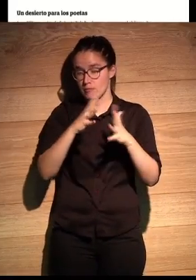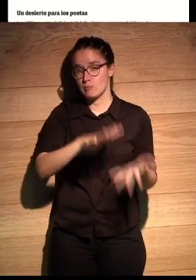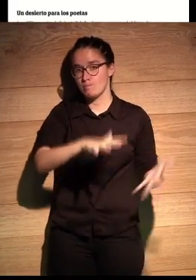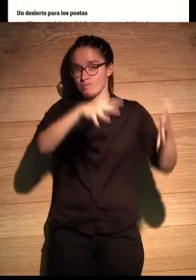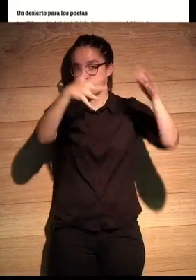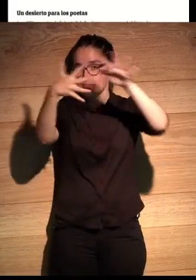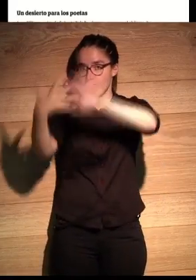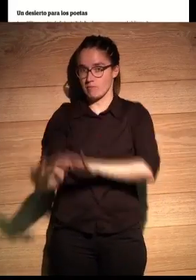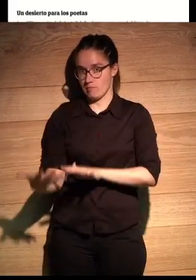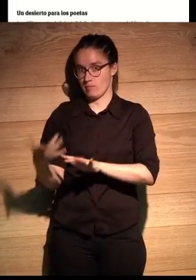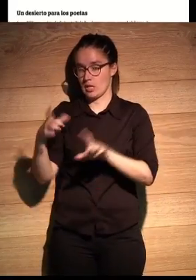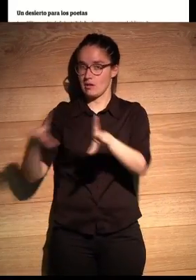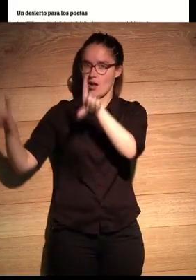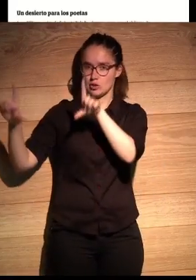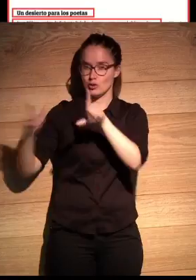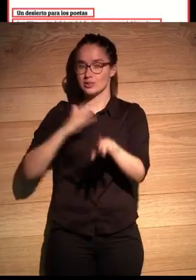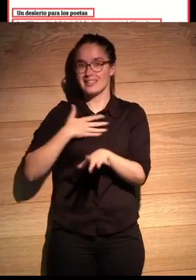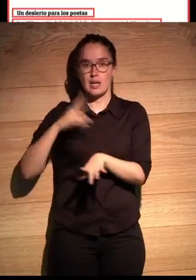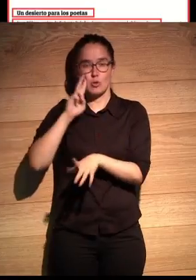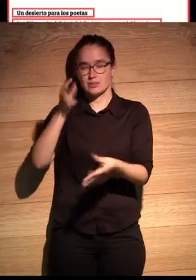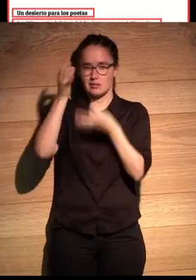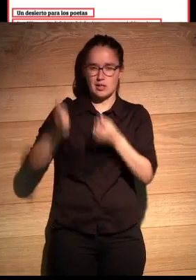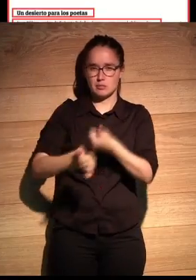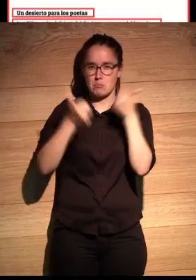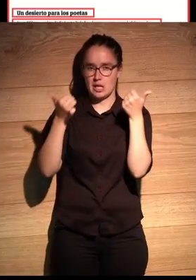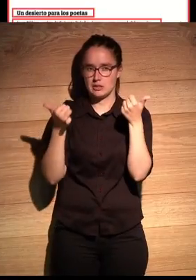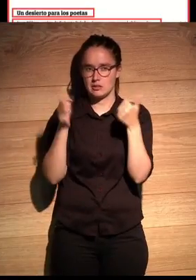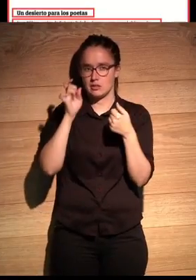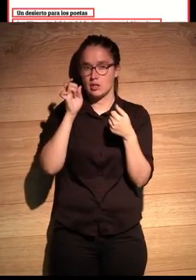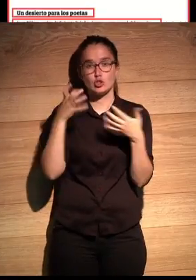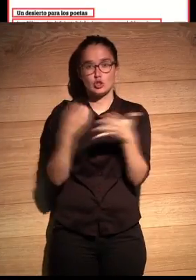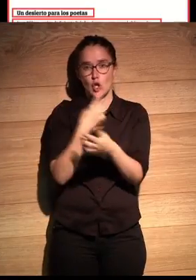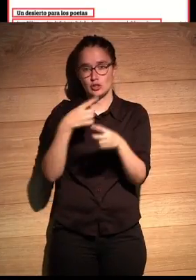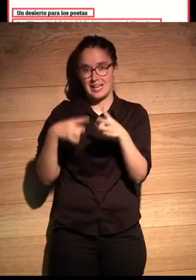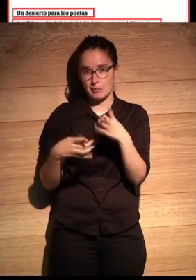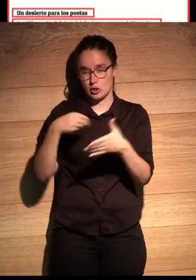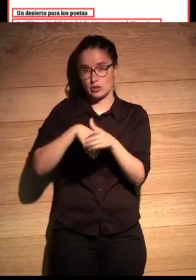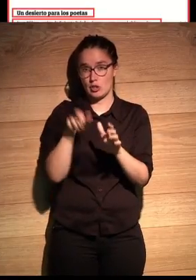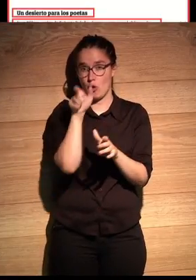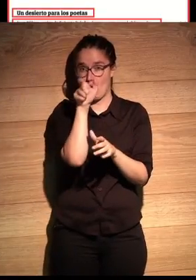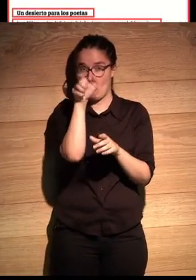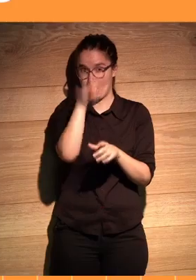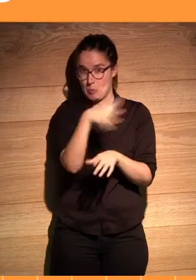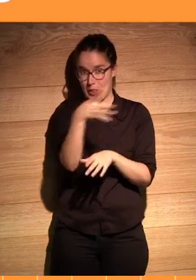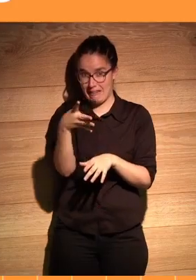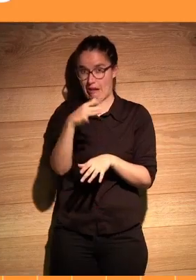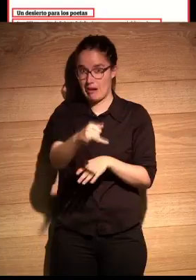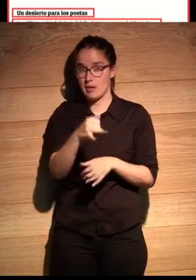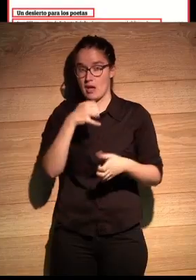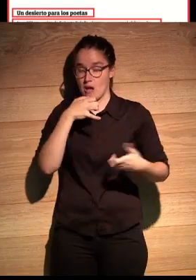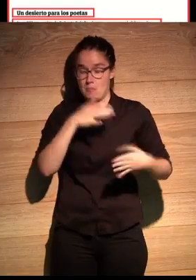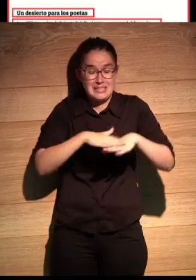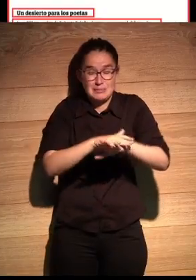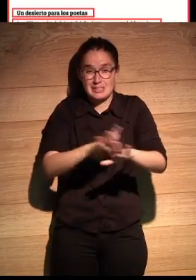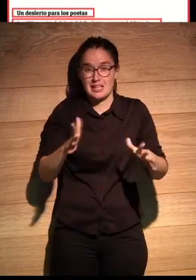traduce en esto. si queremos ver más detalles, aquí vemos todos los elementos que estaban en las celdas de antes. básicamente, en este